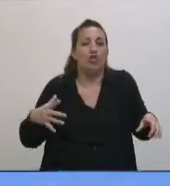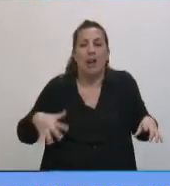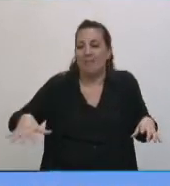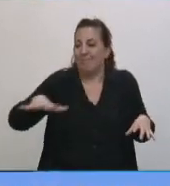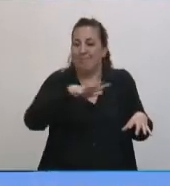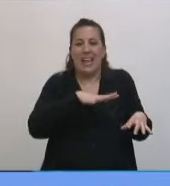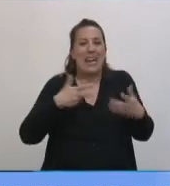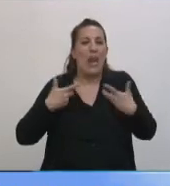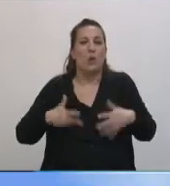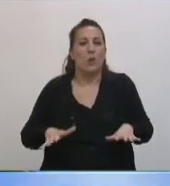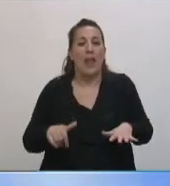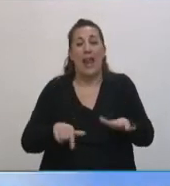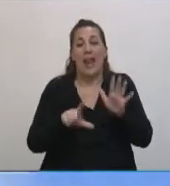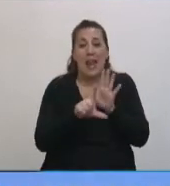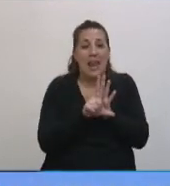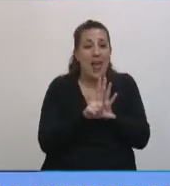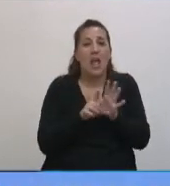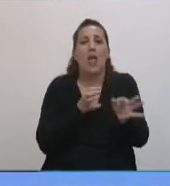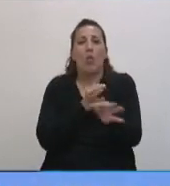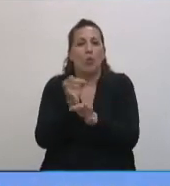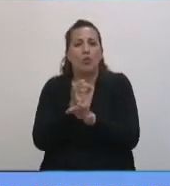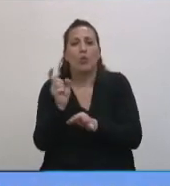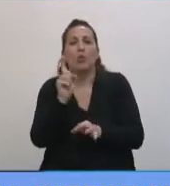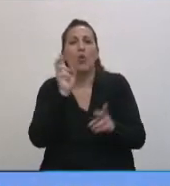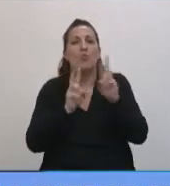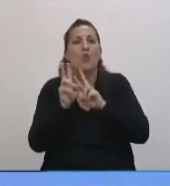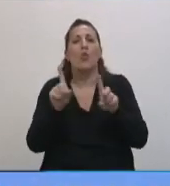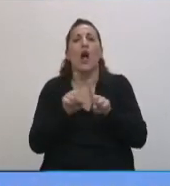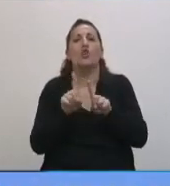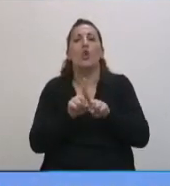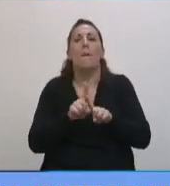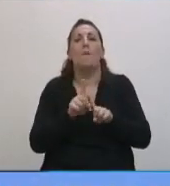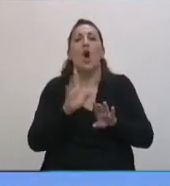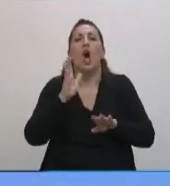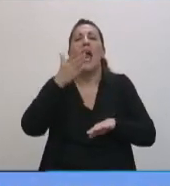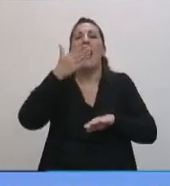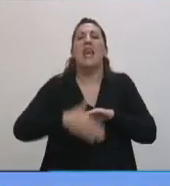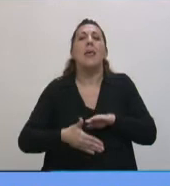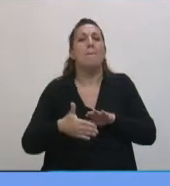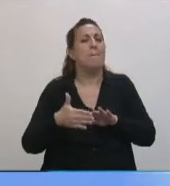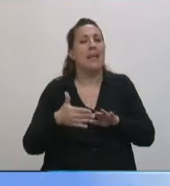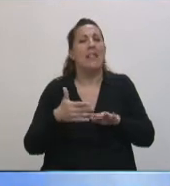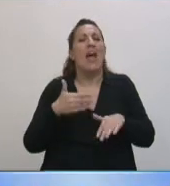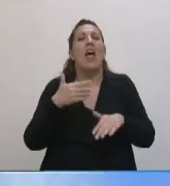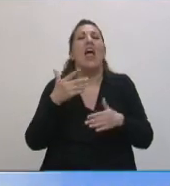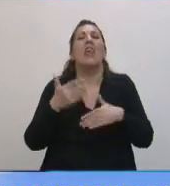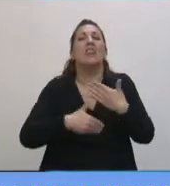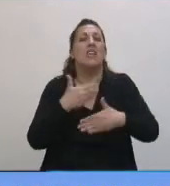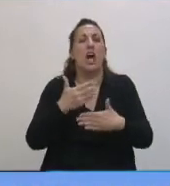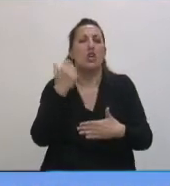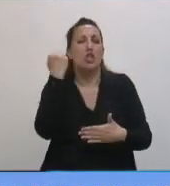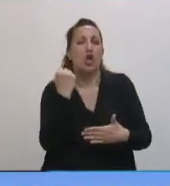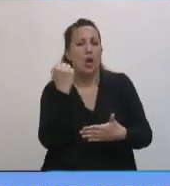Esta ley y su fin educativo no busca poner ningún tipo de límites al desarrollo económico y productivo, sino todo lo contrario.